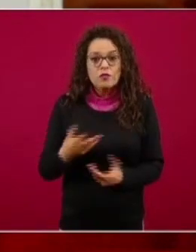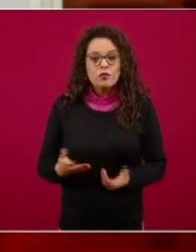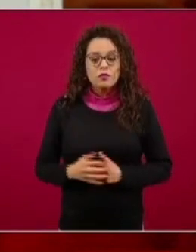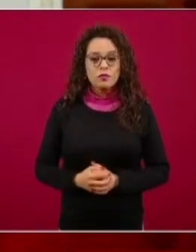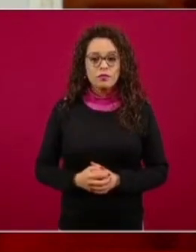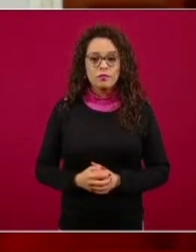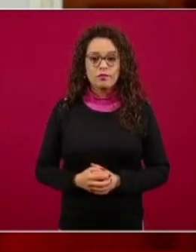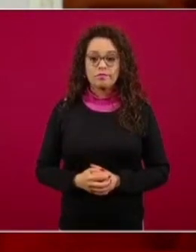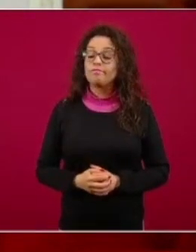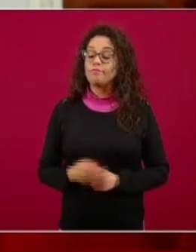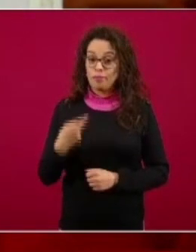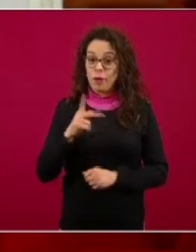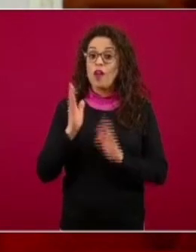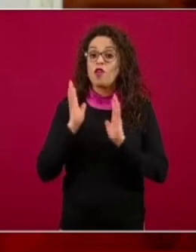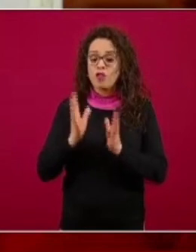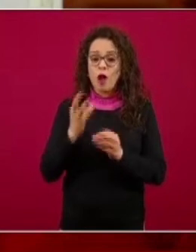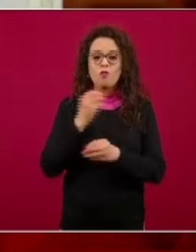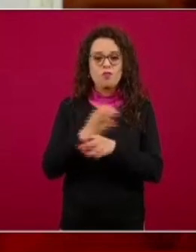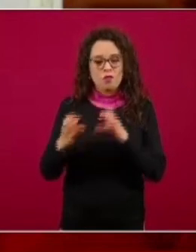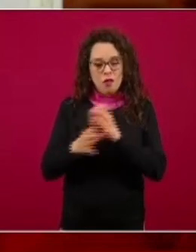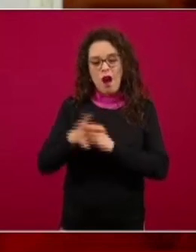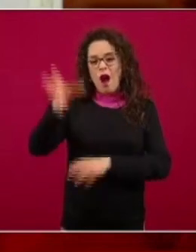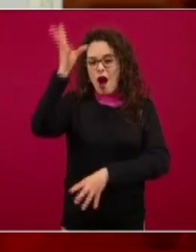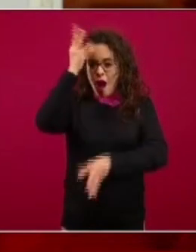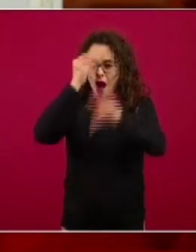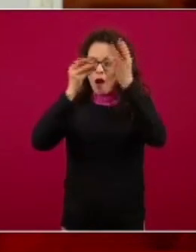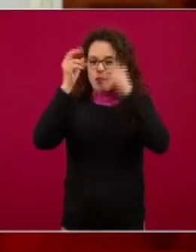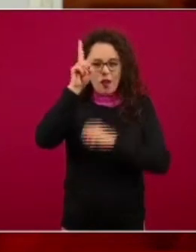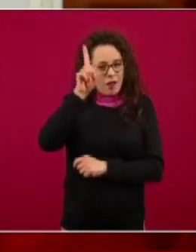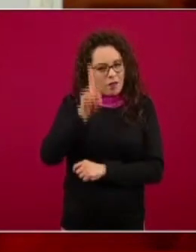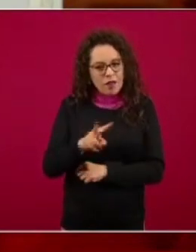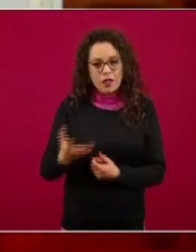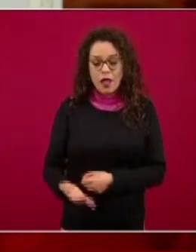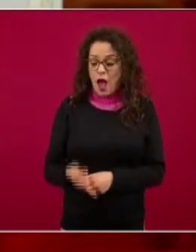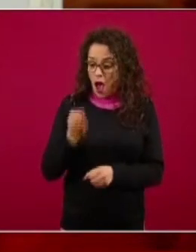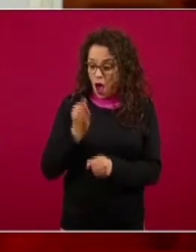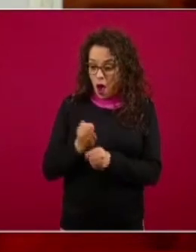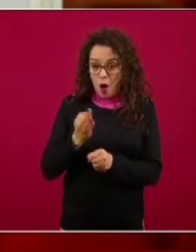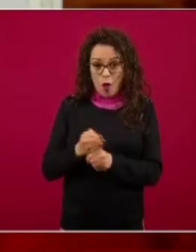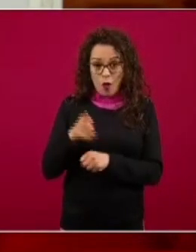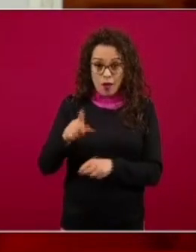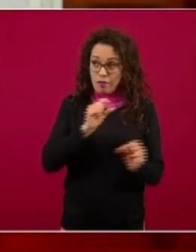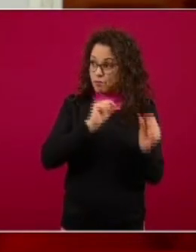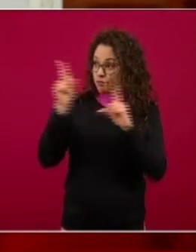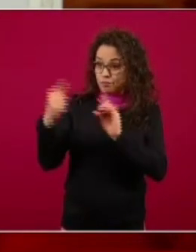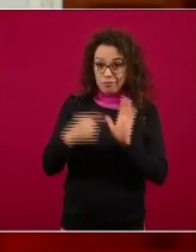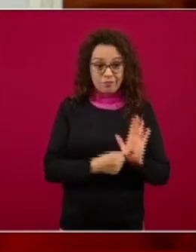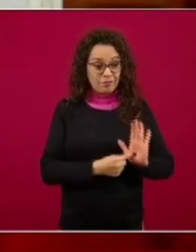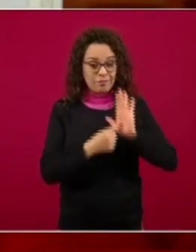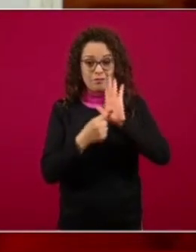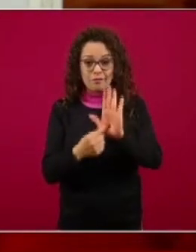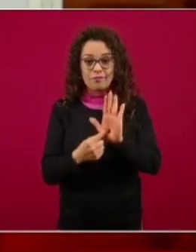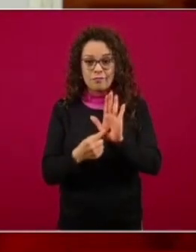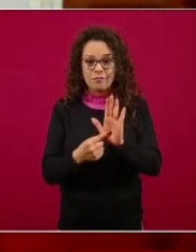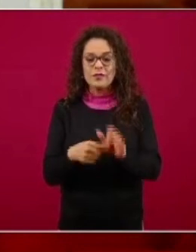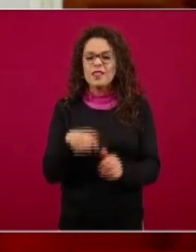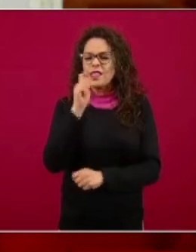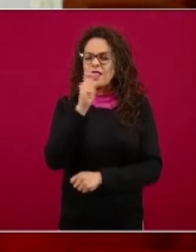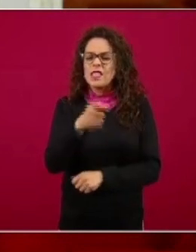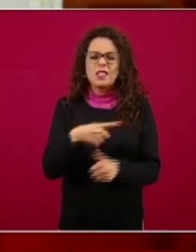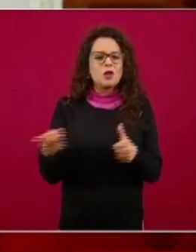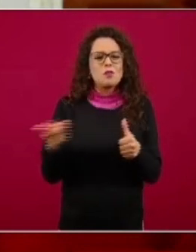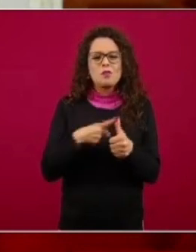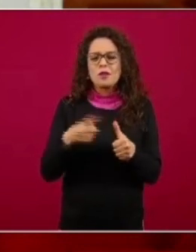muchas cosas y en la presentación del día de hoy, lo que podemos entender como primera cosa